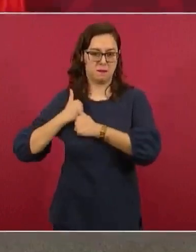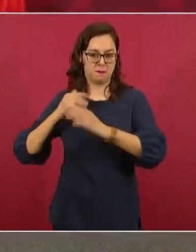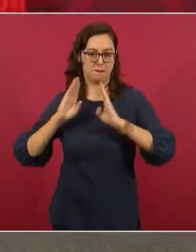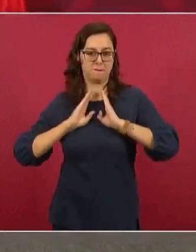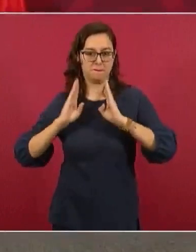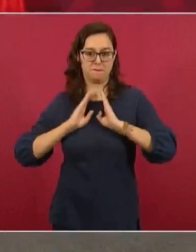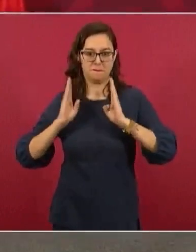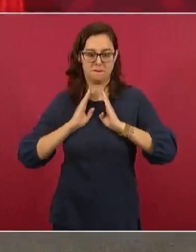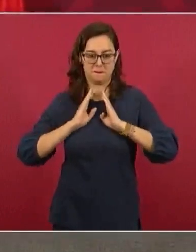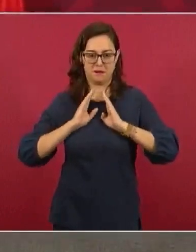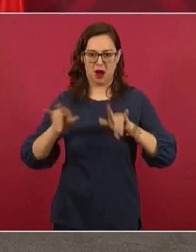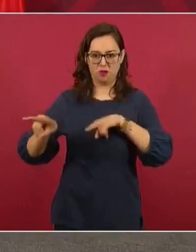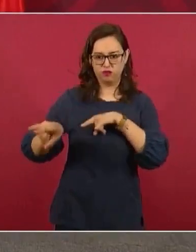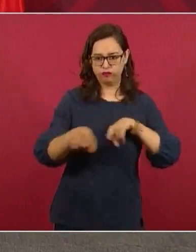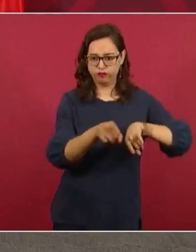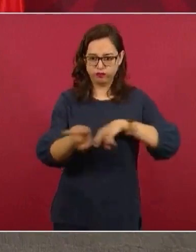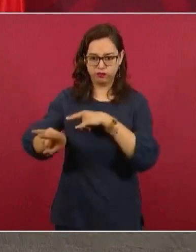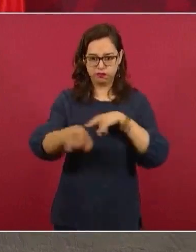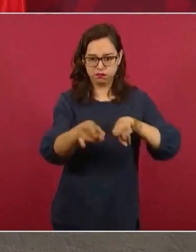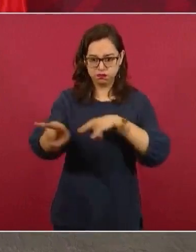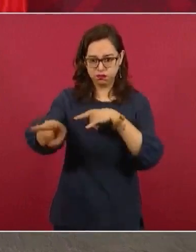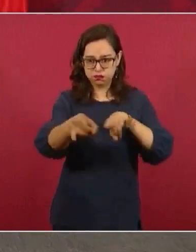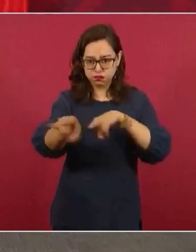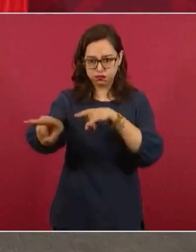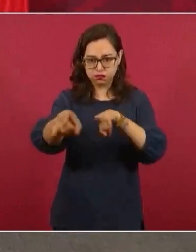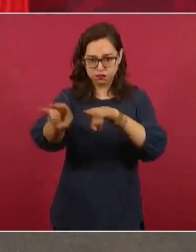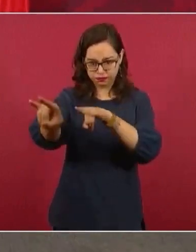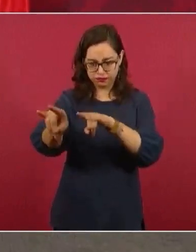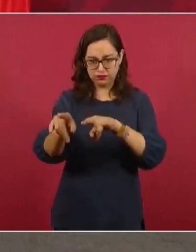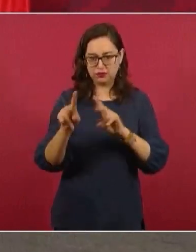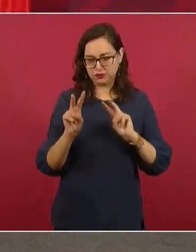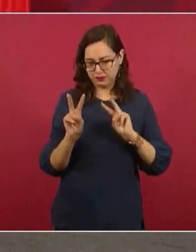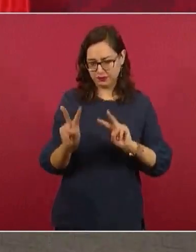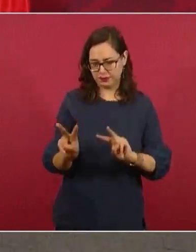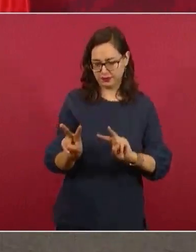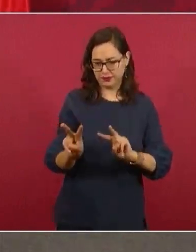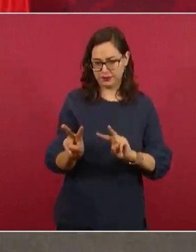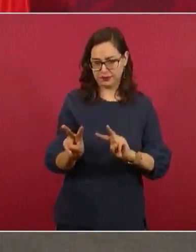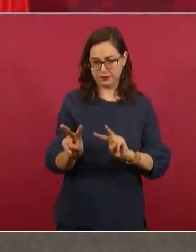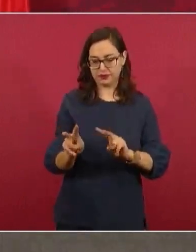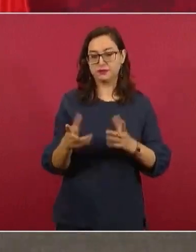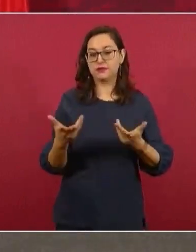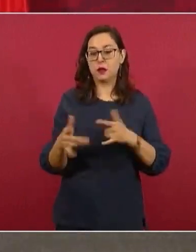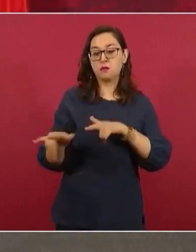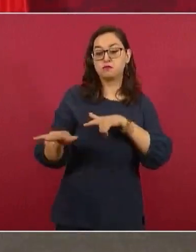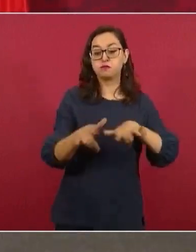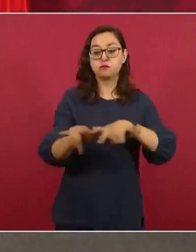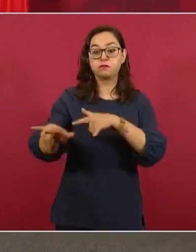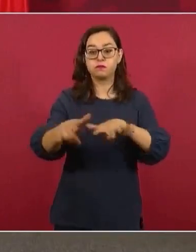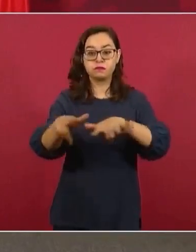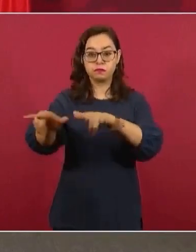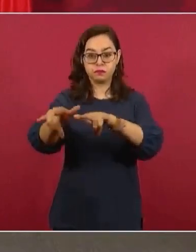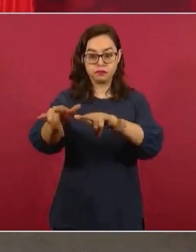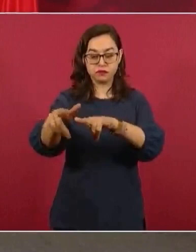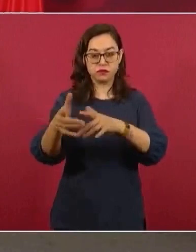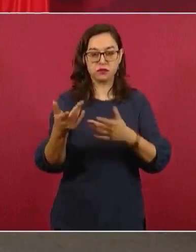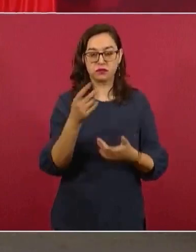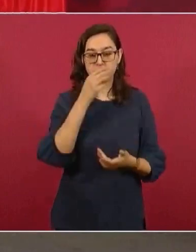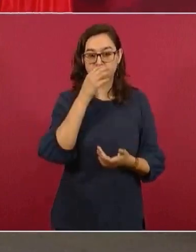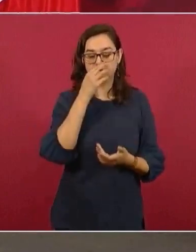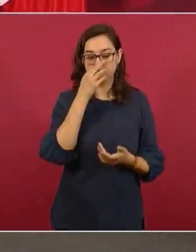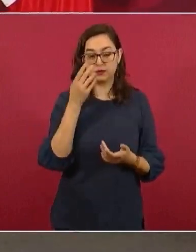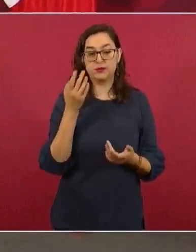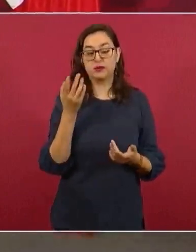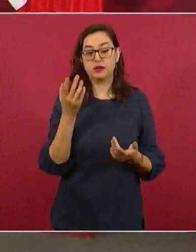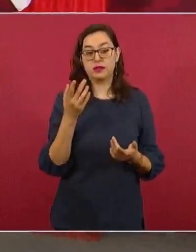los van siguiendo. Y entonces eso se usó para decir en